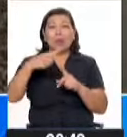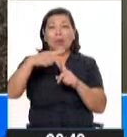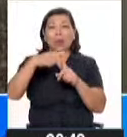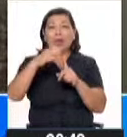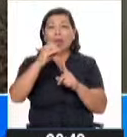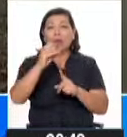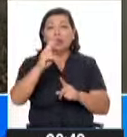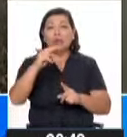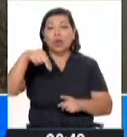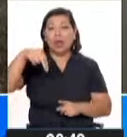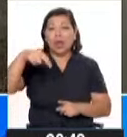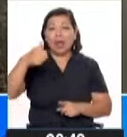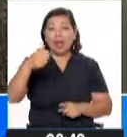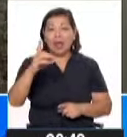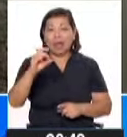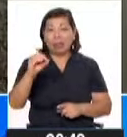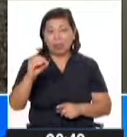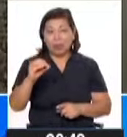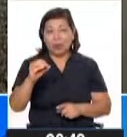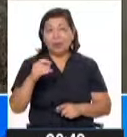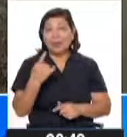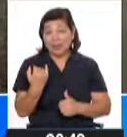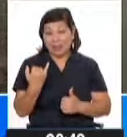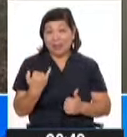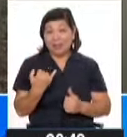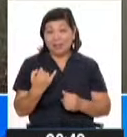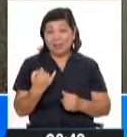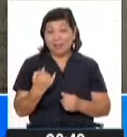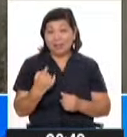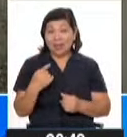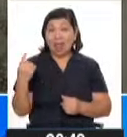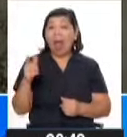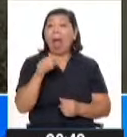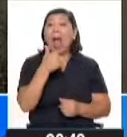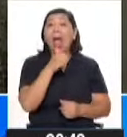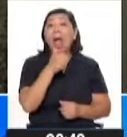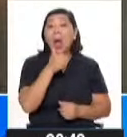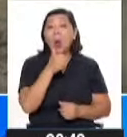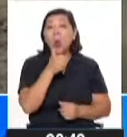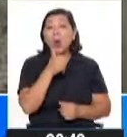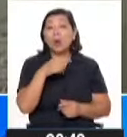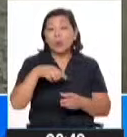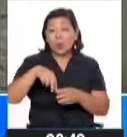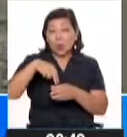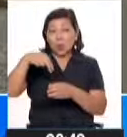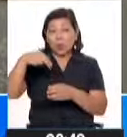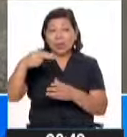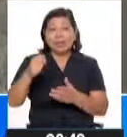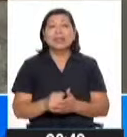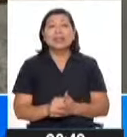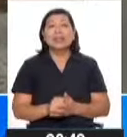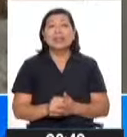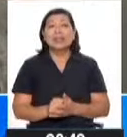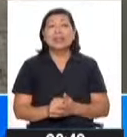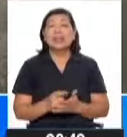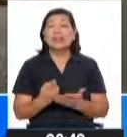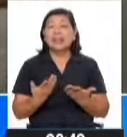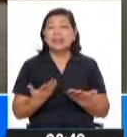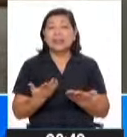Y la vida de estos cordones de agua o tromba de agua, como se le señala,